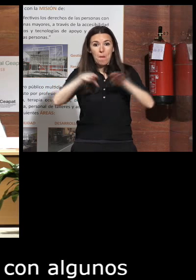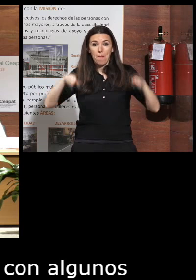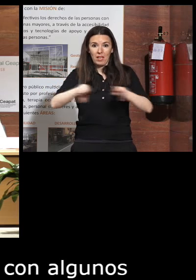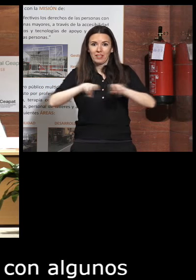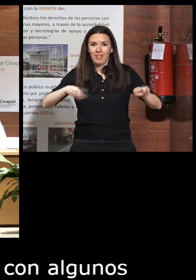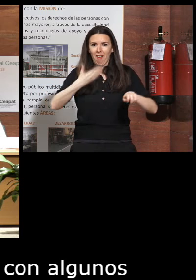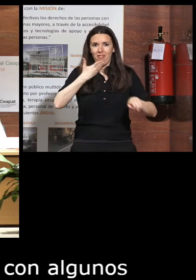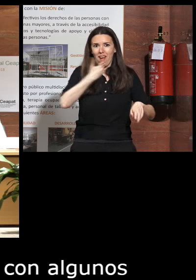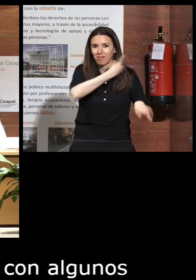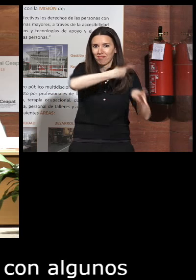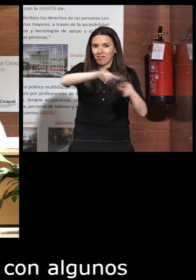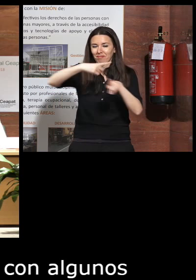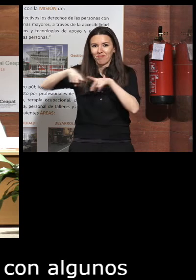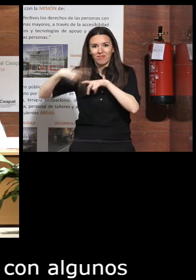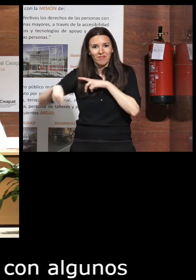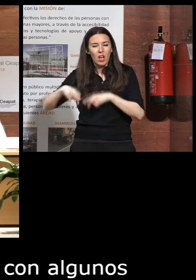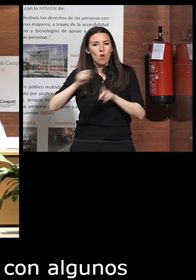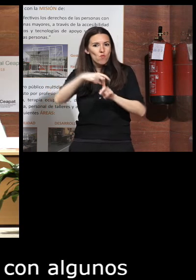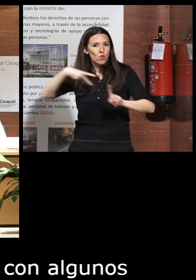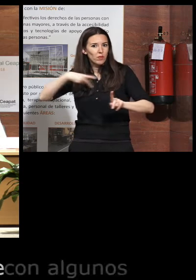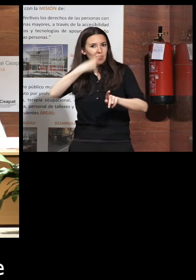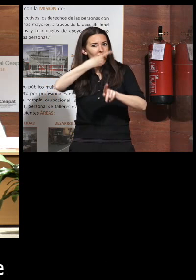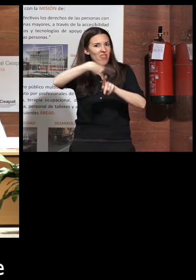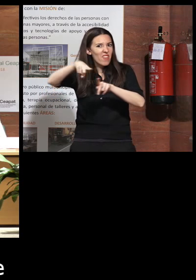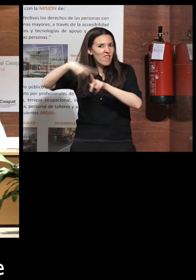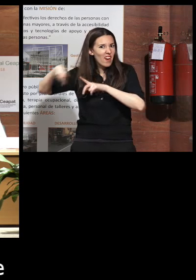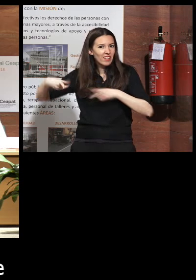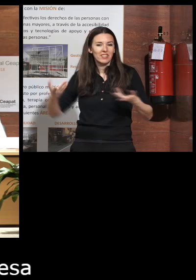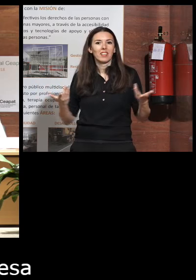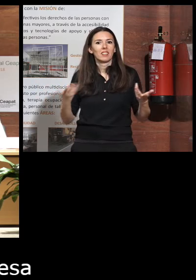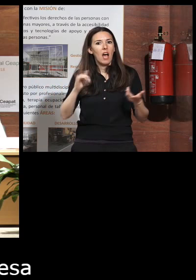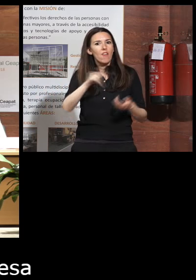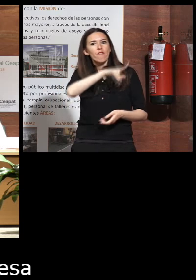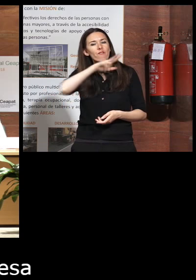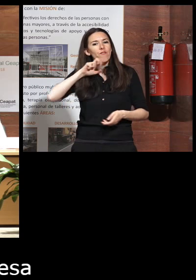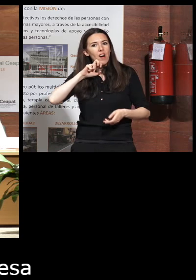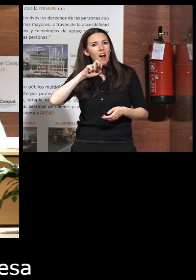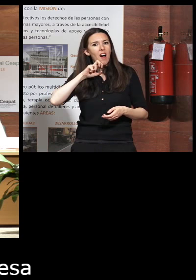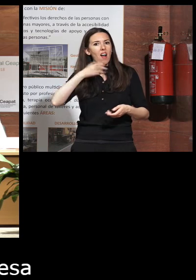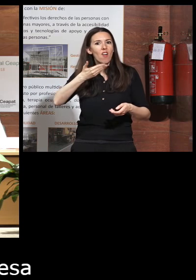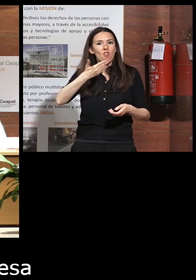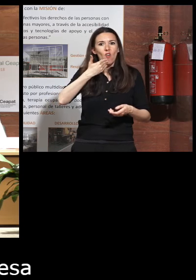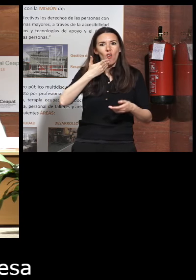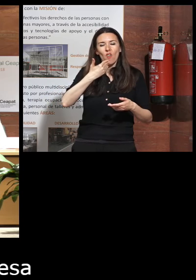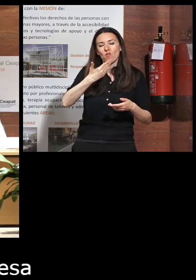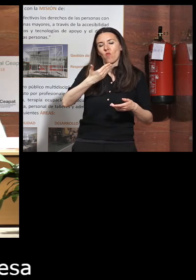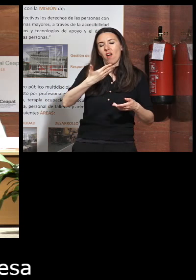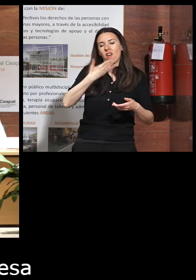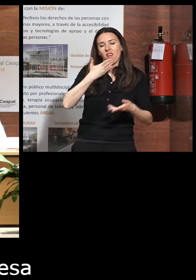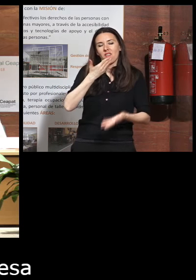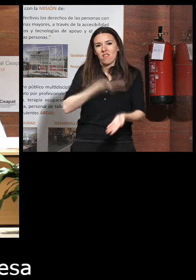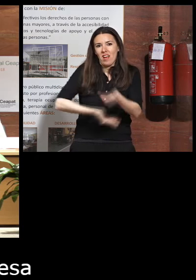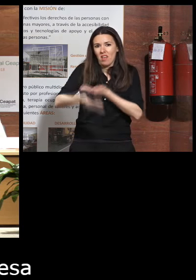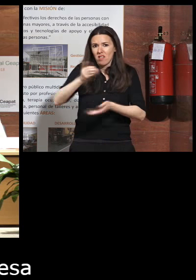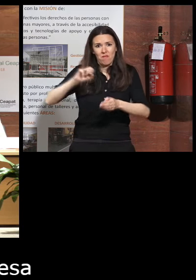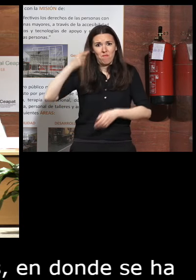intergeneracional con visiones distintas en donde se ha puesto ahí en valor la generatividad José Carlos es el mayor